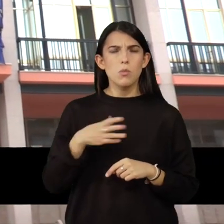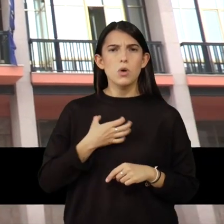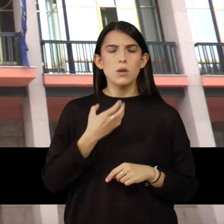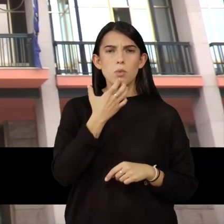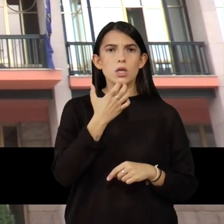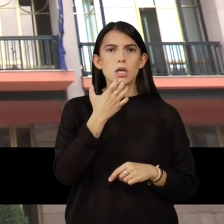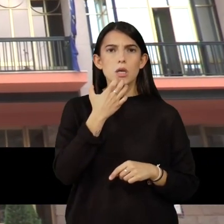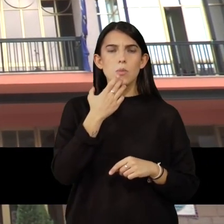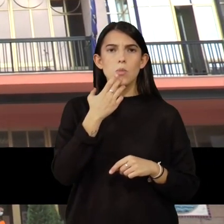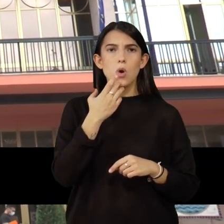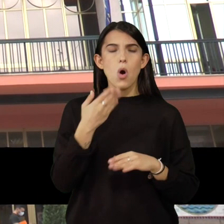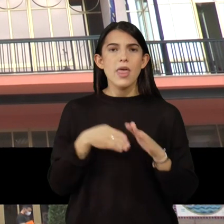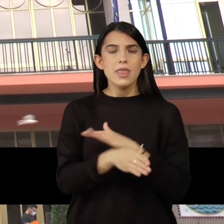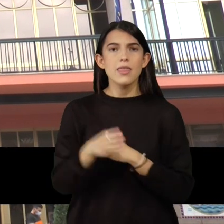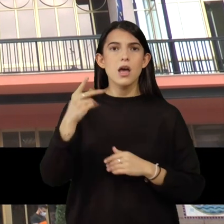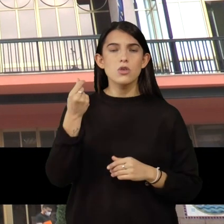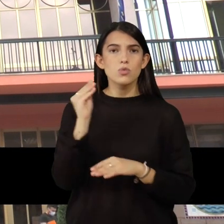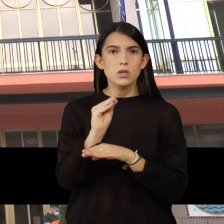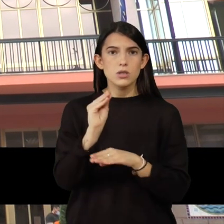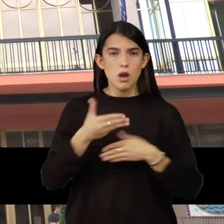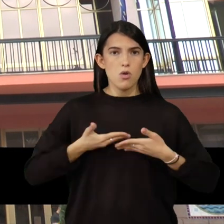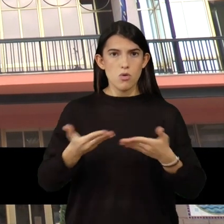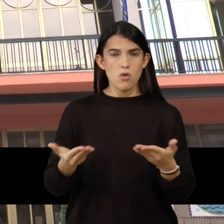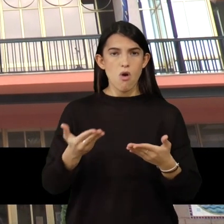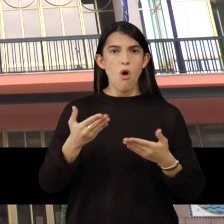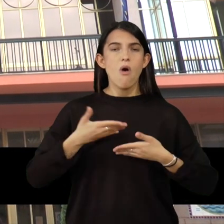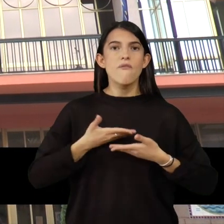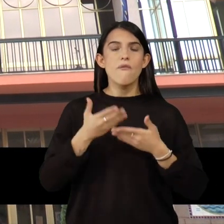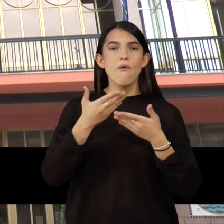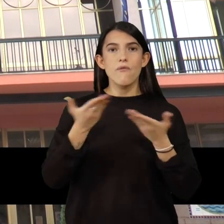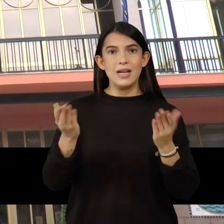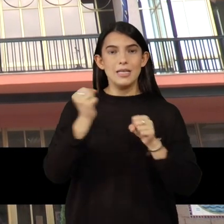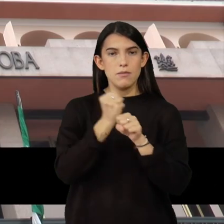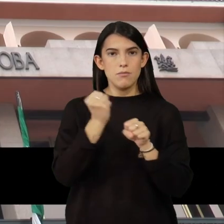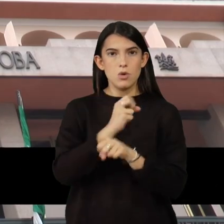subvenciones, ayudas o para una oferta pública de empleo y otras oposiciones.